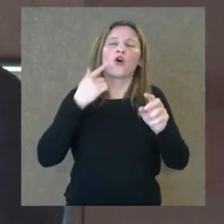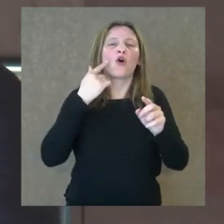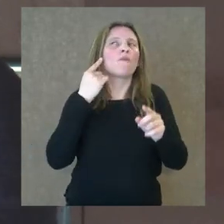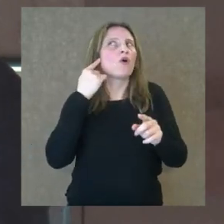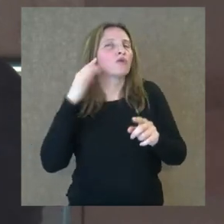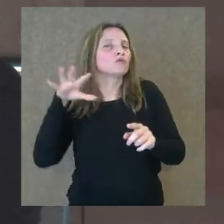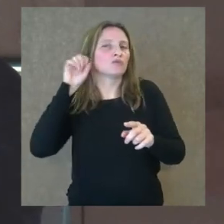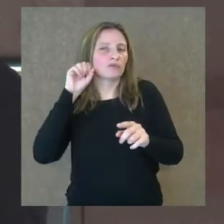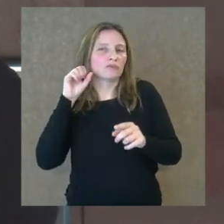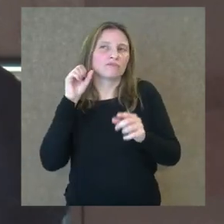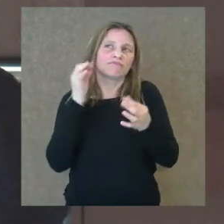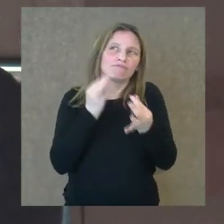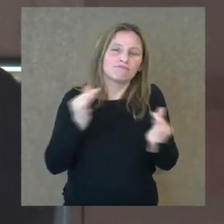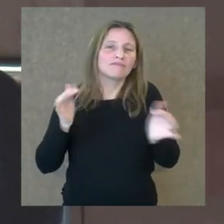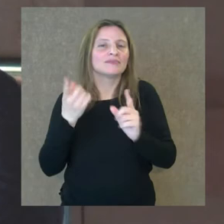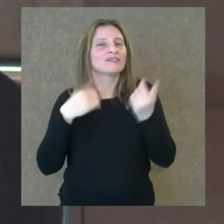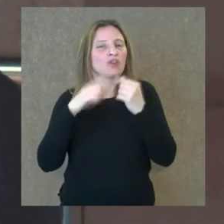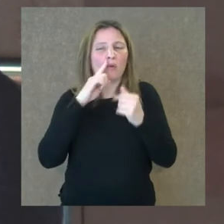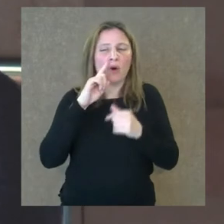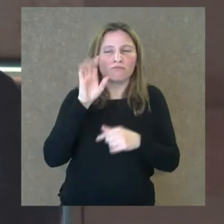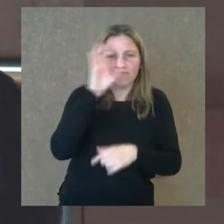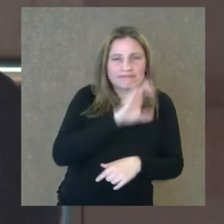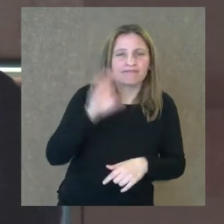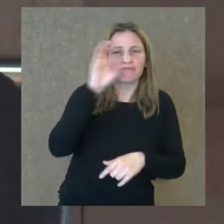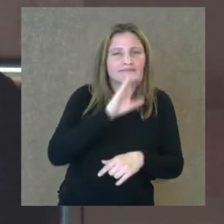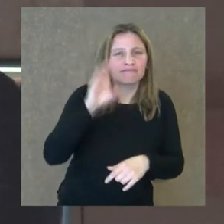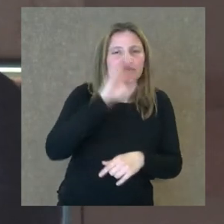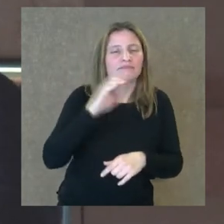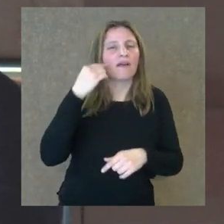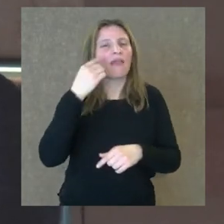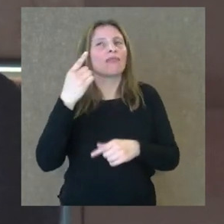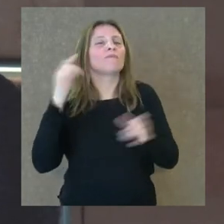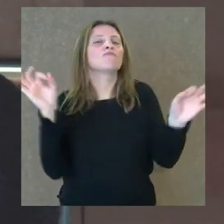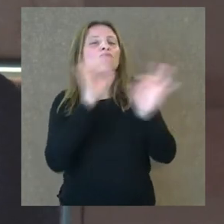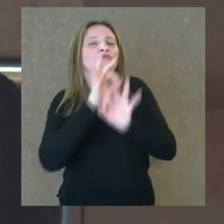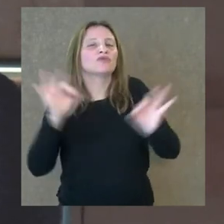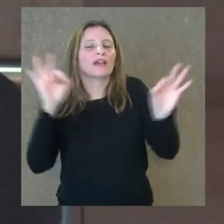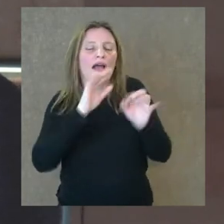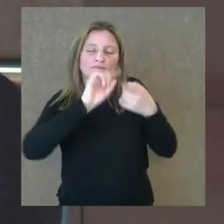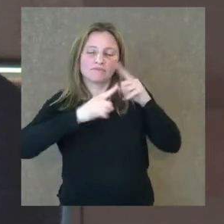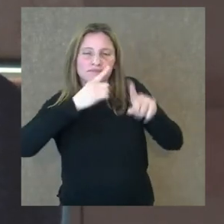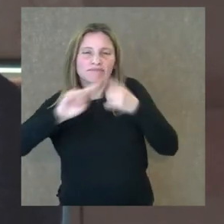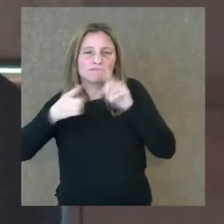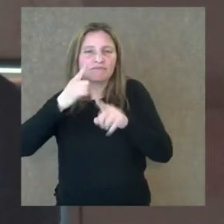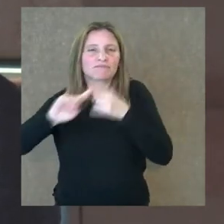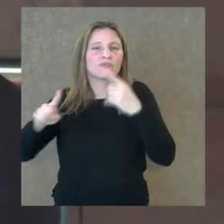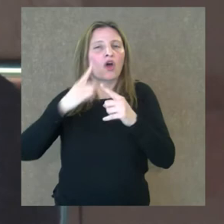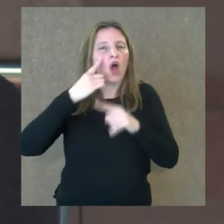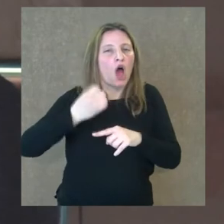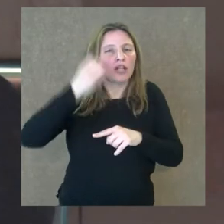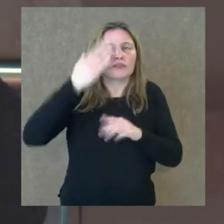sino incluso a la curiosidad que estos tuvieron a la hora de asociar la música con preceptos